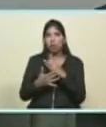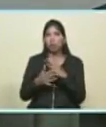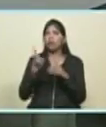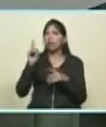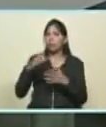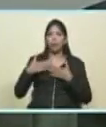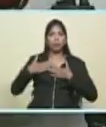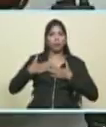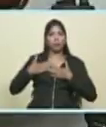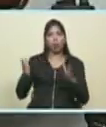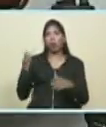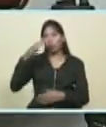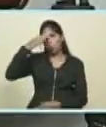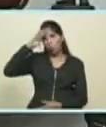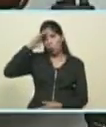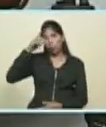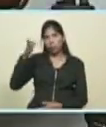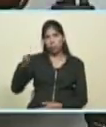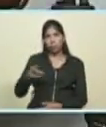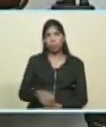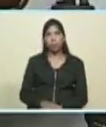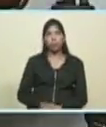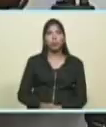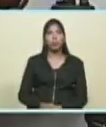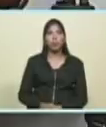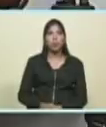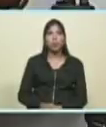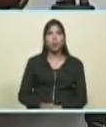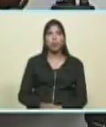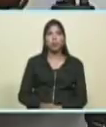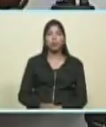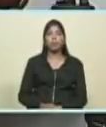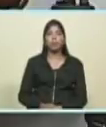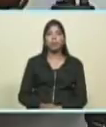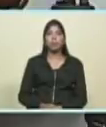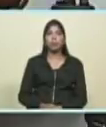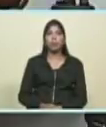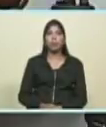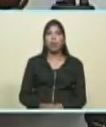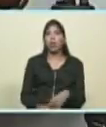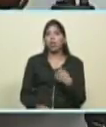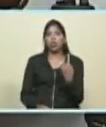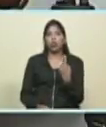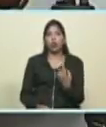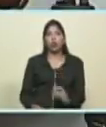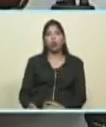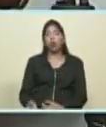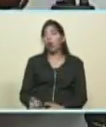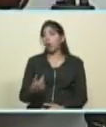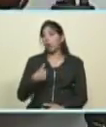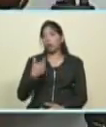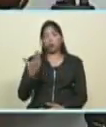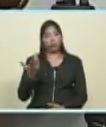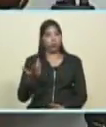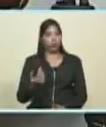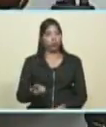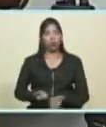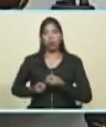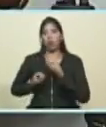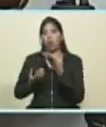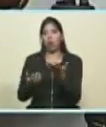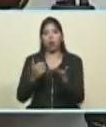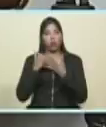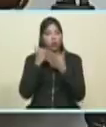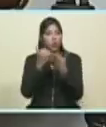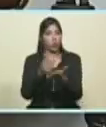servicio de nuestra hermana Cuba no se trata de la solidaridad de palabras solamente es concreta de hechos